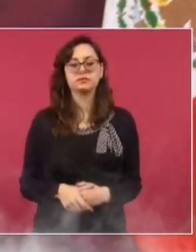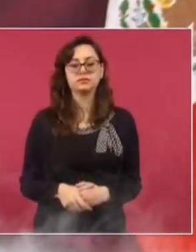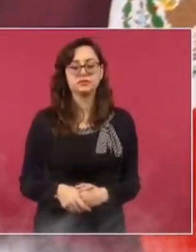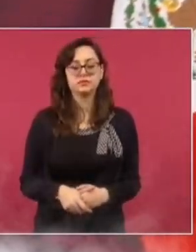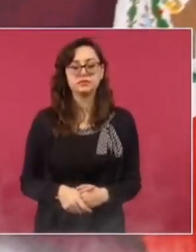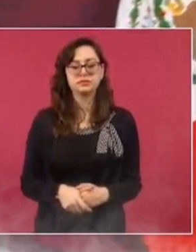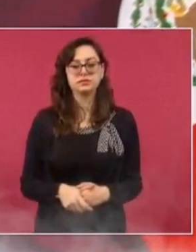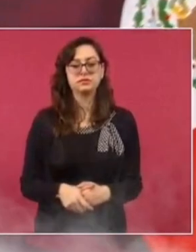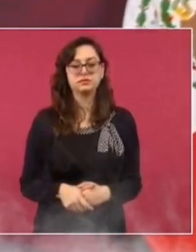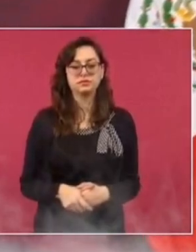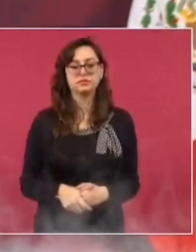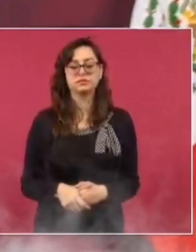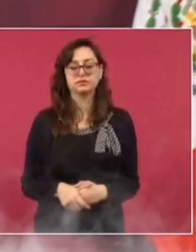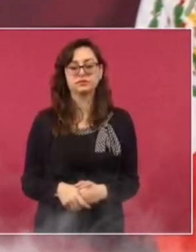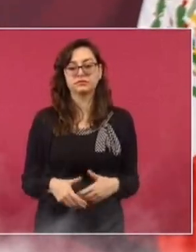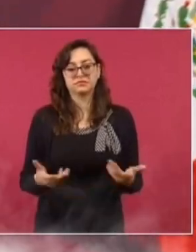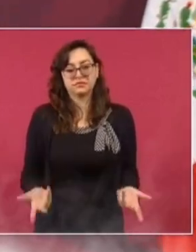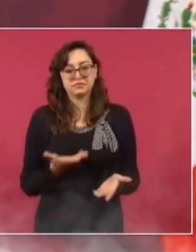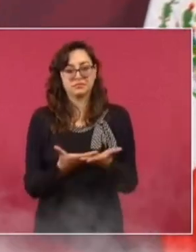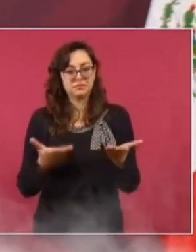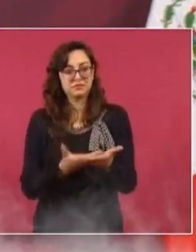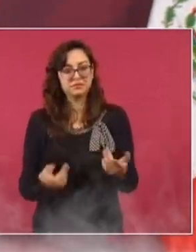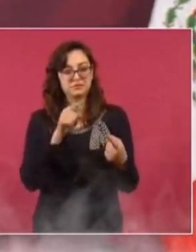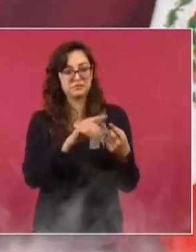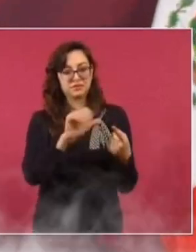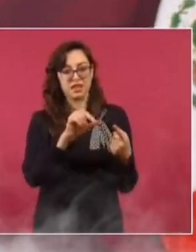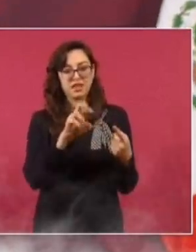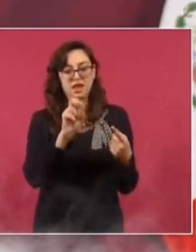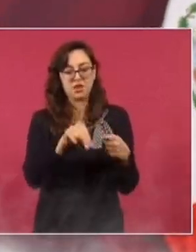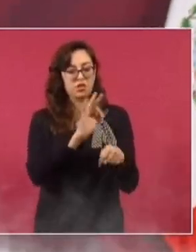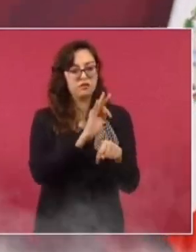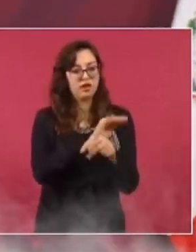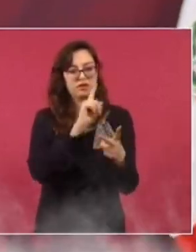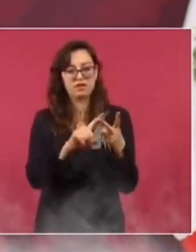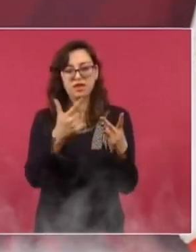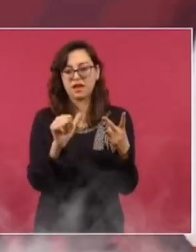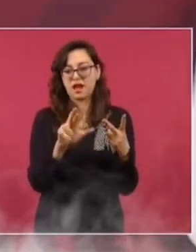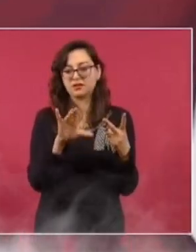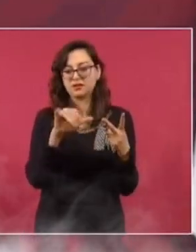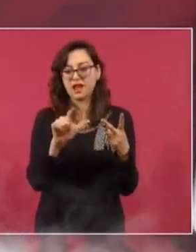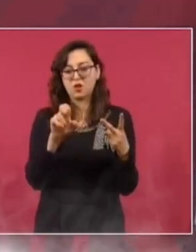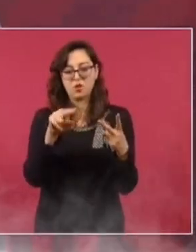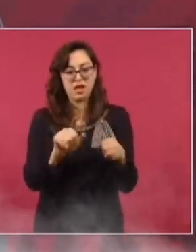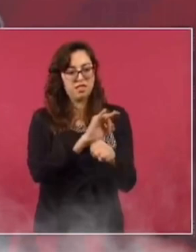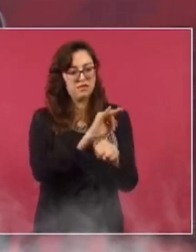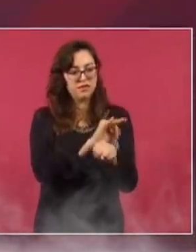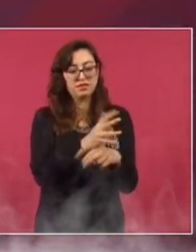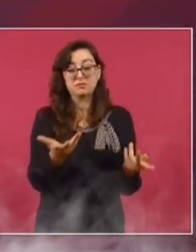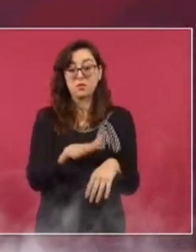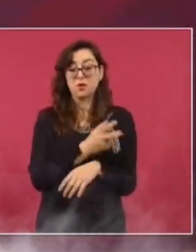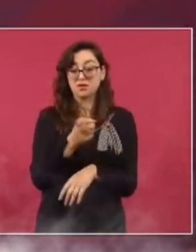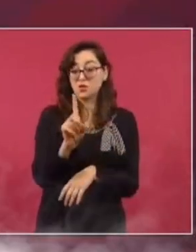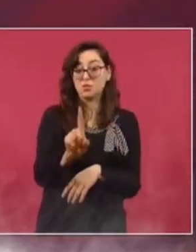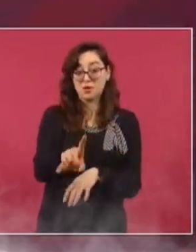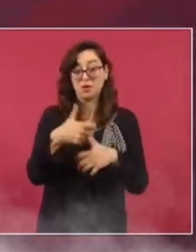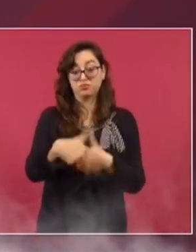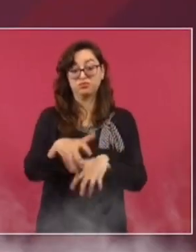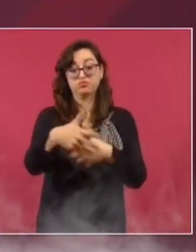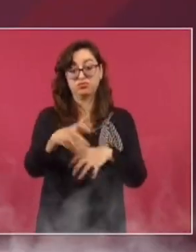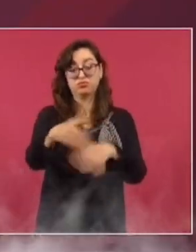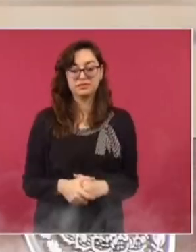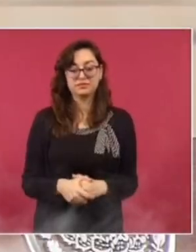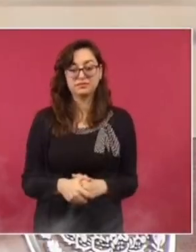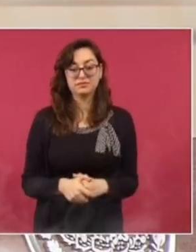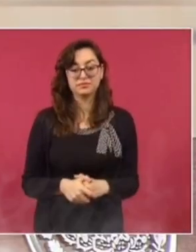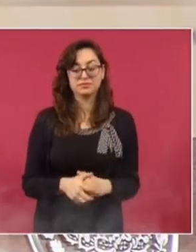defienden a Calderón y defienden a García Luna? Para eso va a ser la manifestación, en contra nuestra.